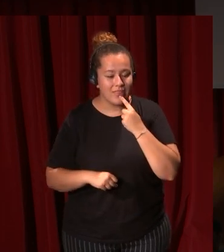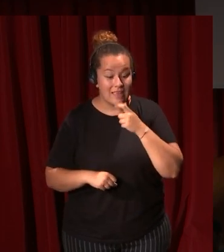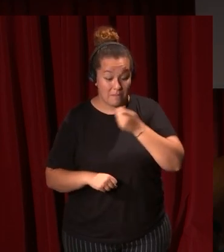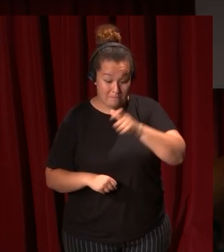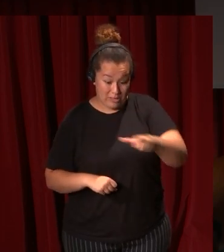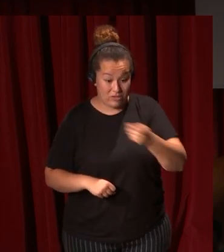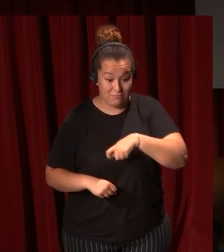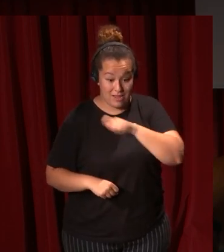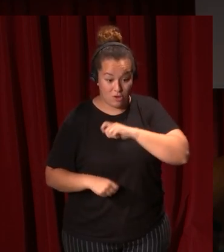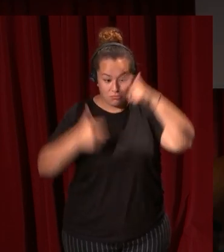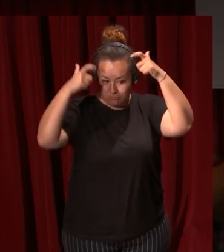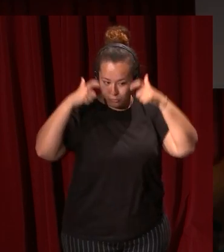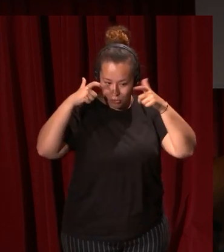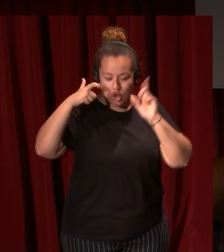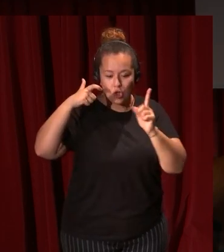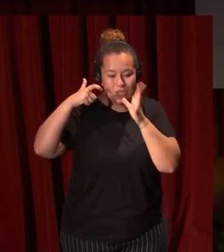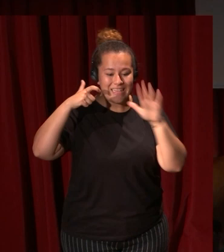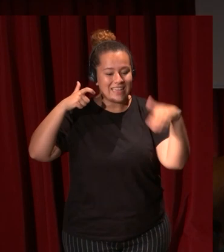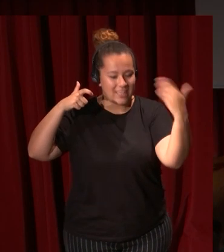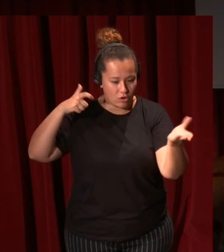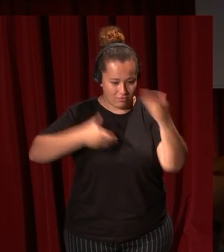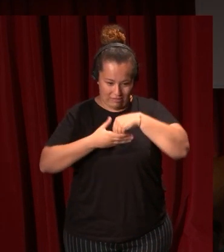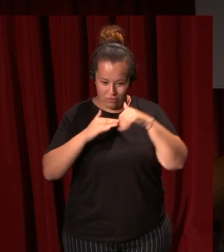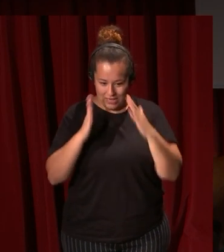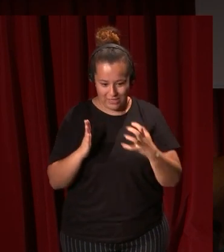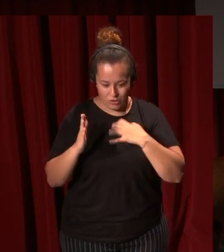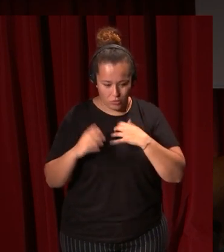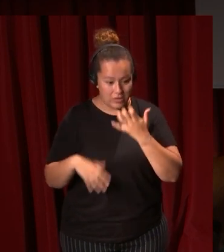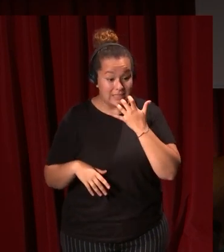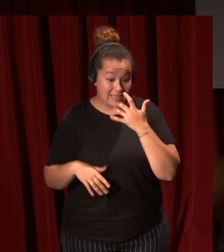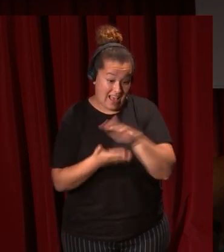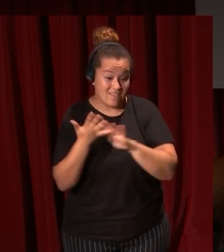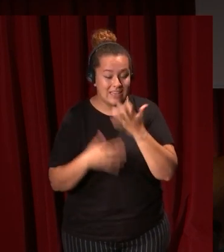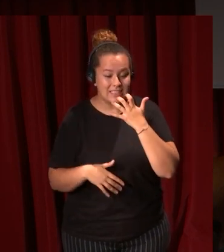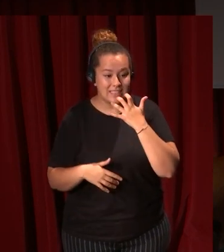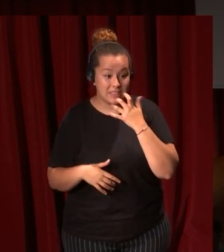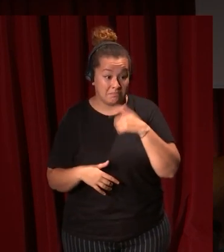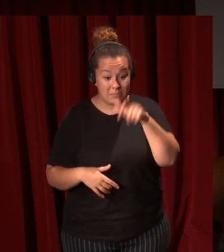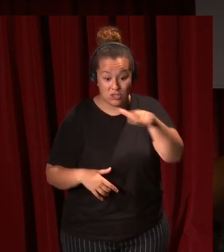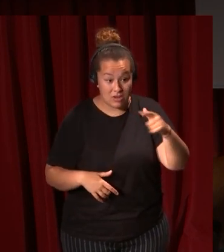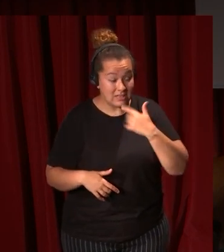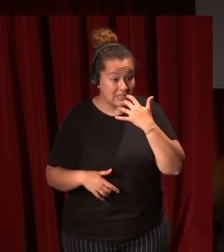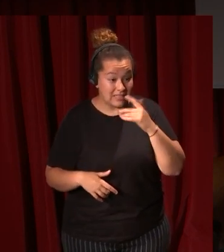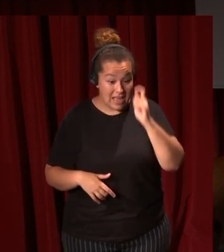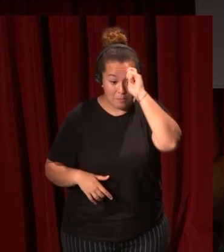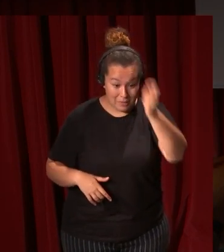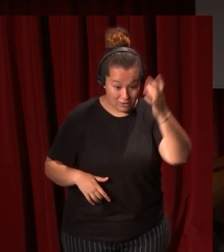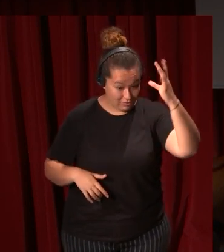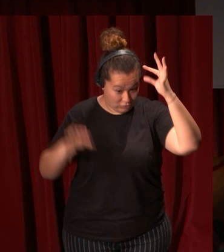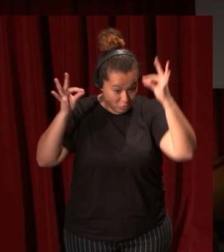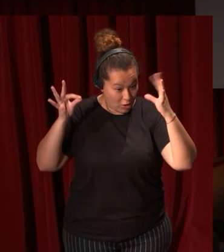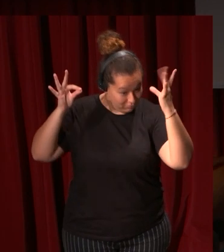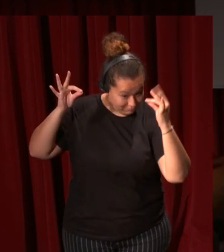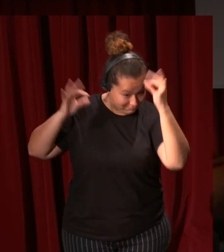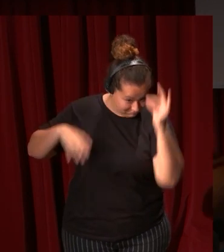exterior y se habla de que saludar tocándose el sombrero en el exterior es saludar a la española en los retratos en España